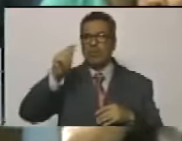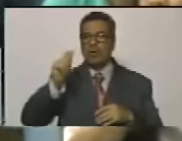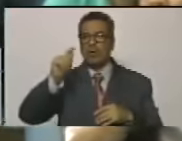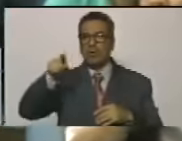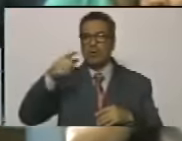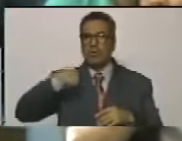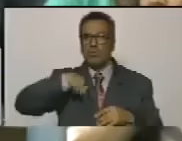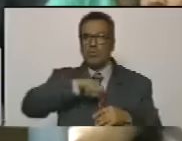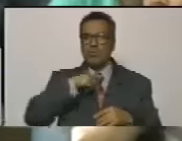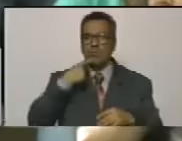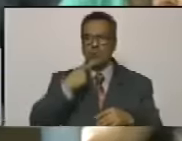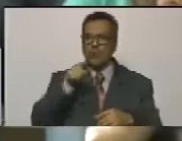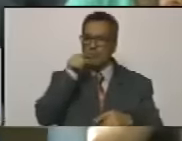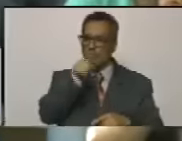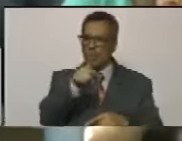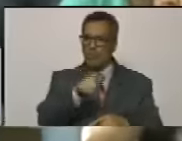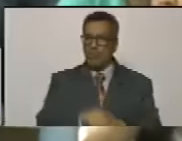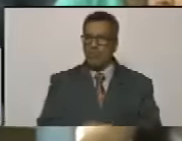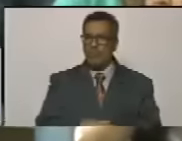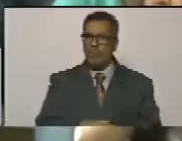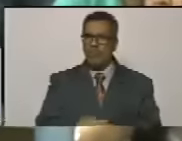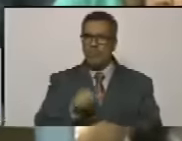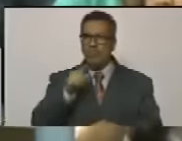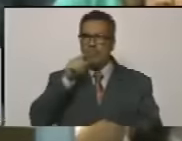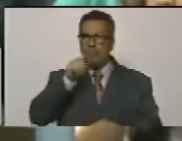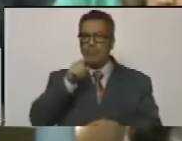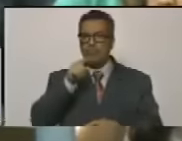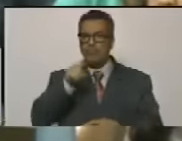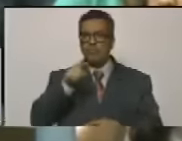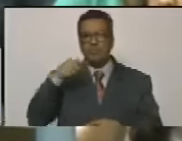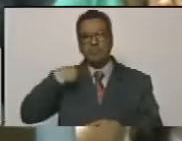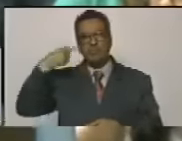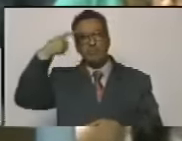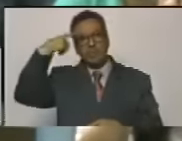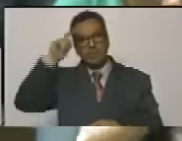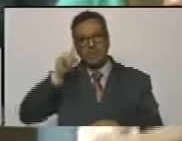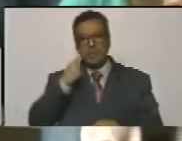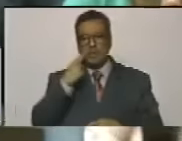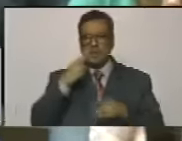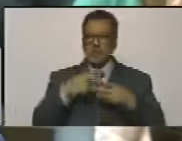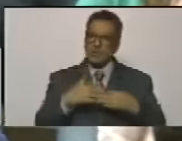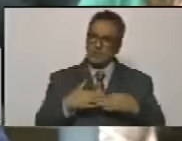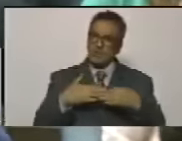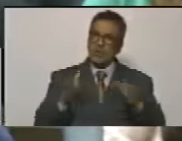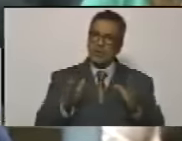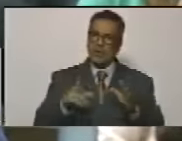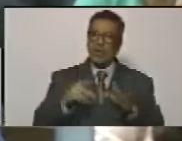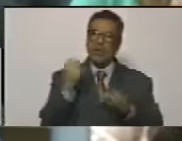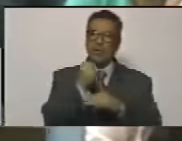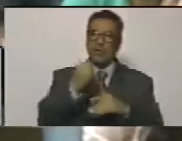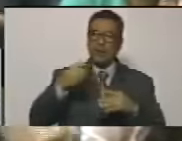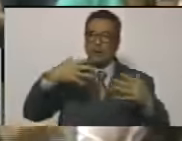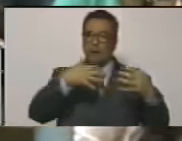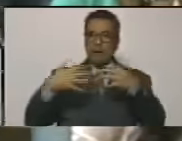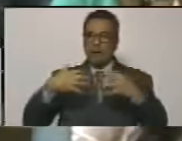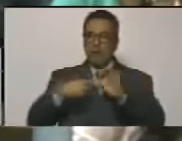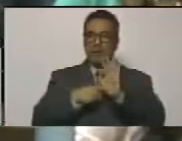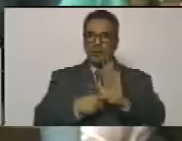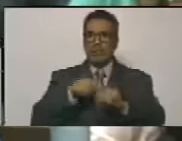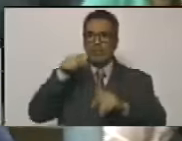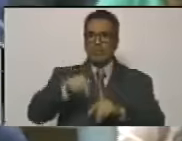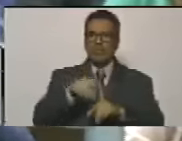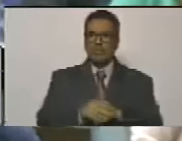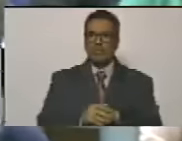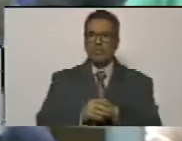señalamos señor presidente que quienes si fuesen habilitados los criminales de guerra pepe te iba a proponer